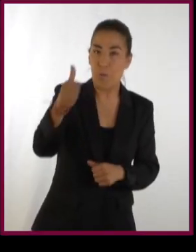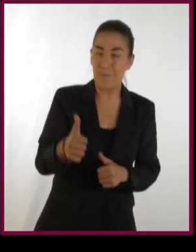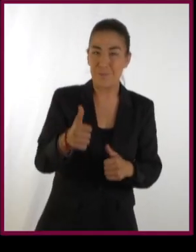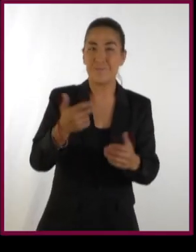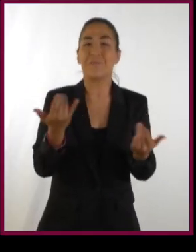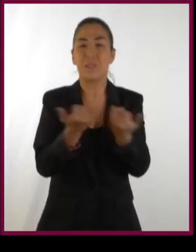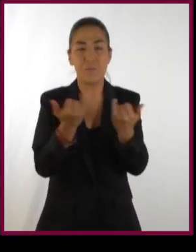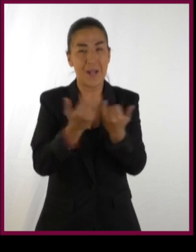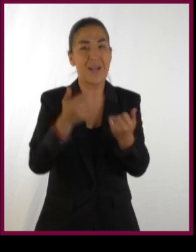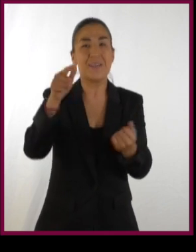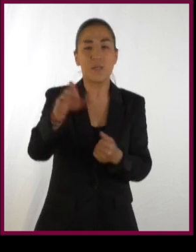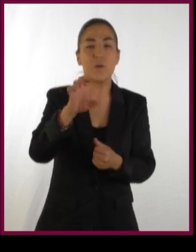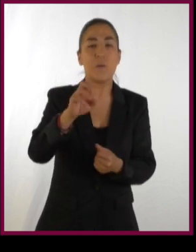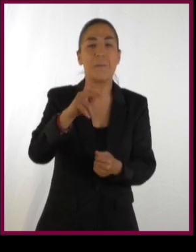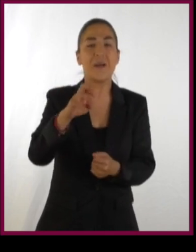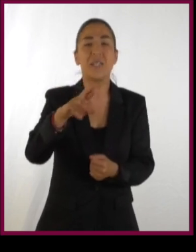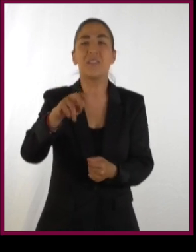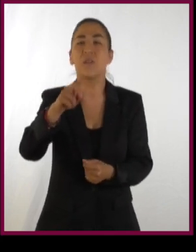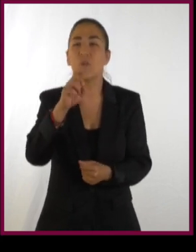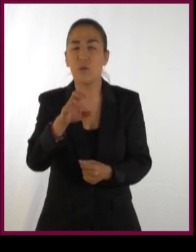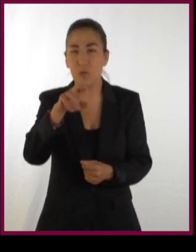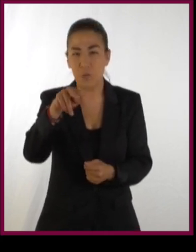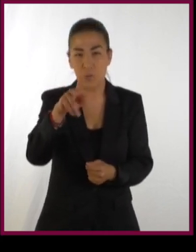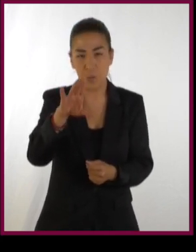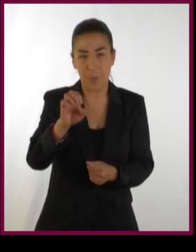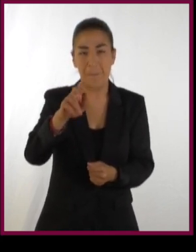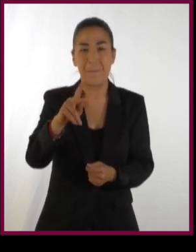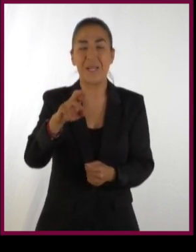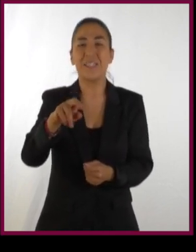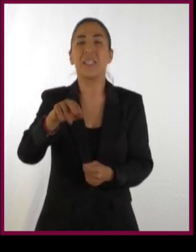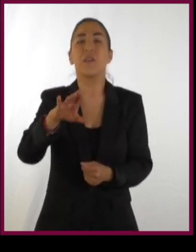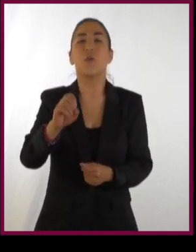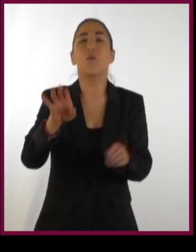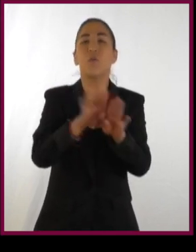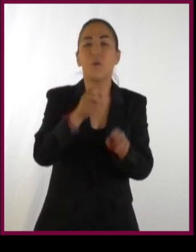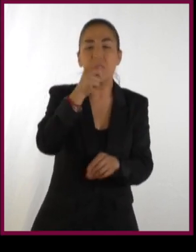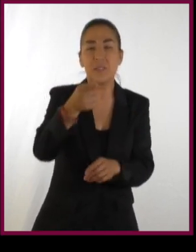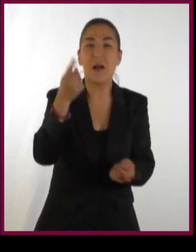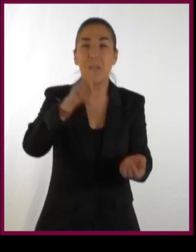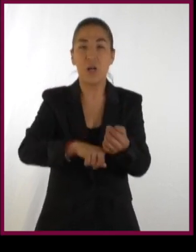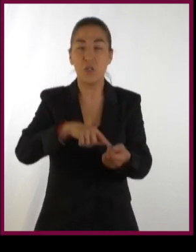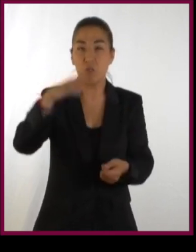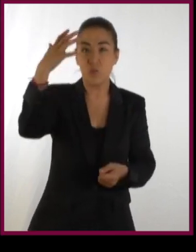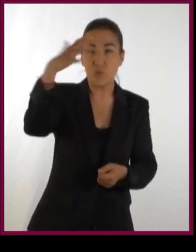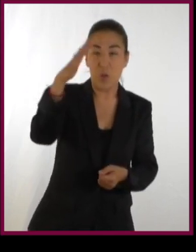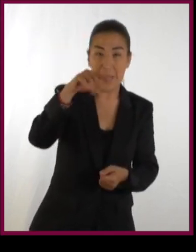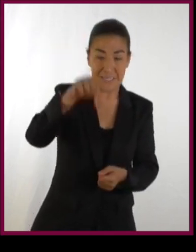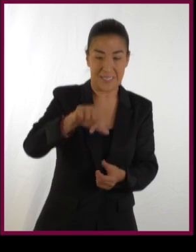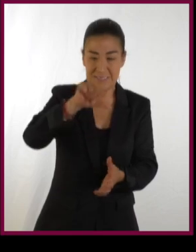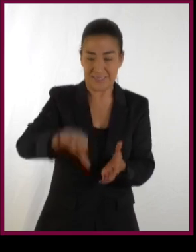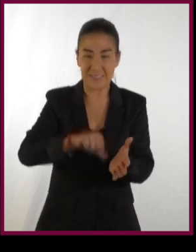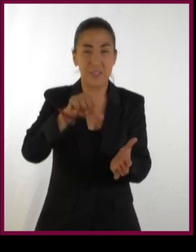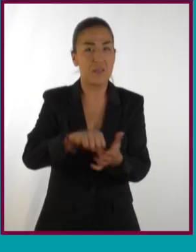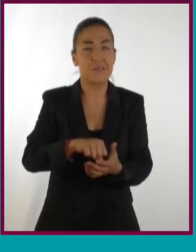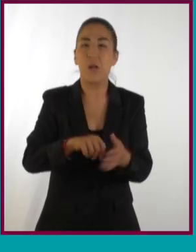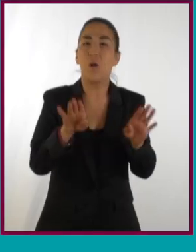Ajá. Luego vino Copérnico, que quitó a la Tierra del centro del universo y colocó al Sol en el centro del sistema.